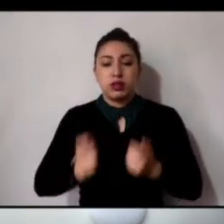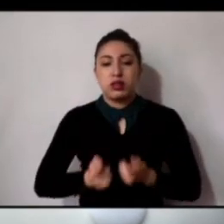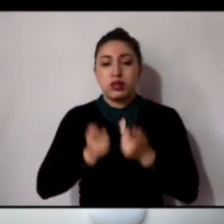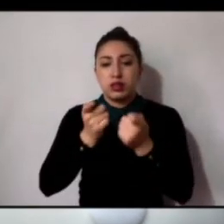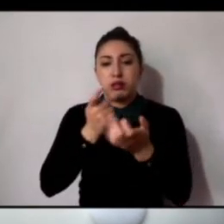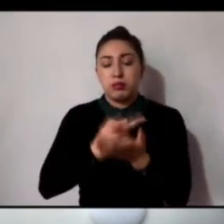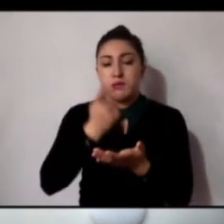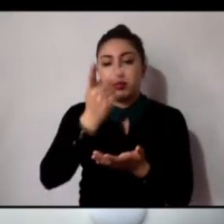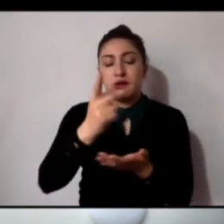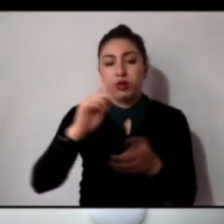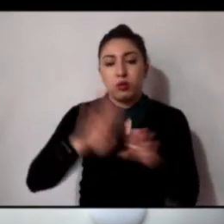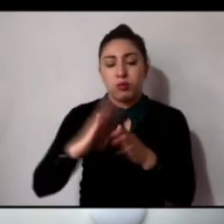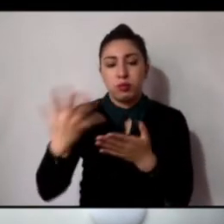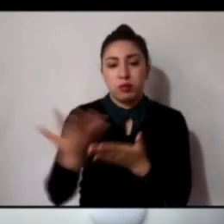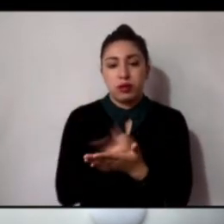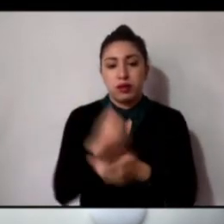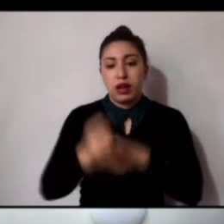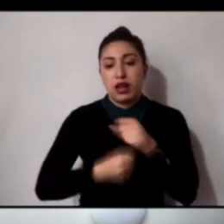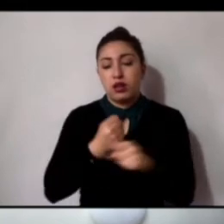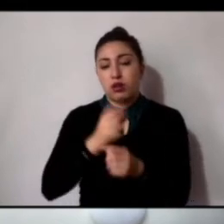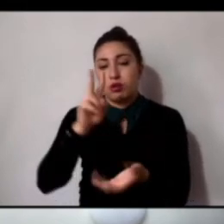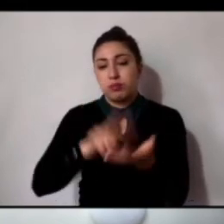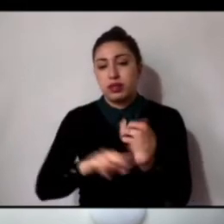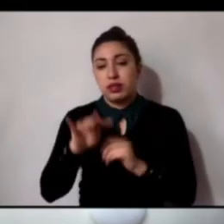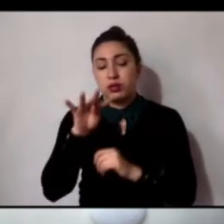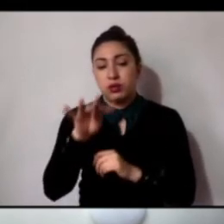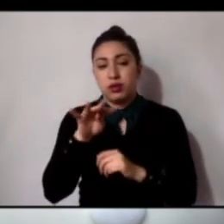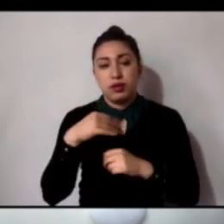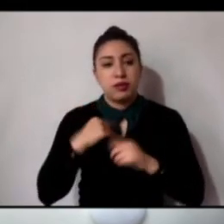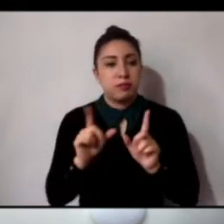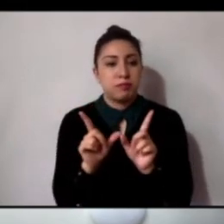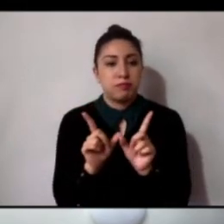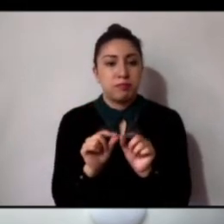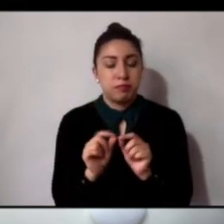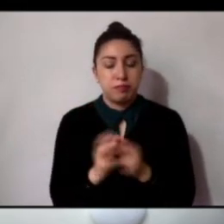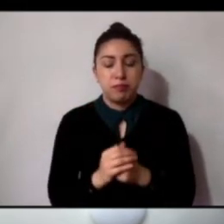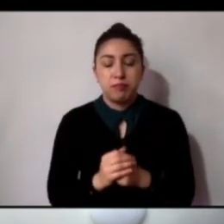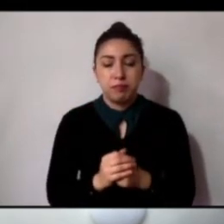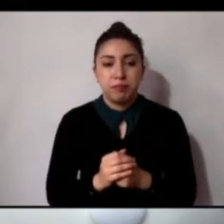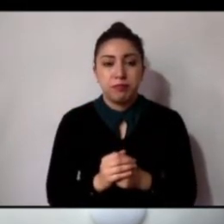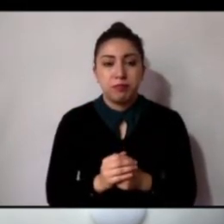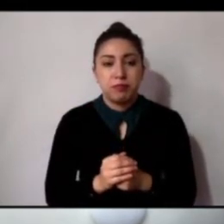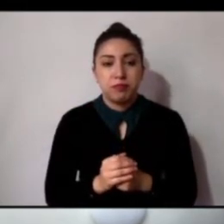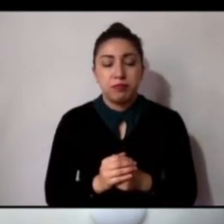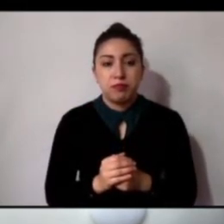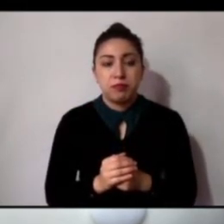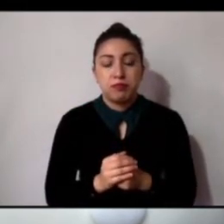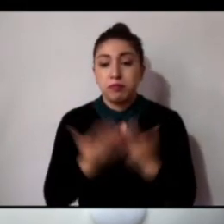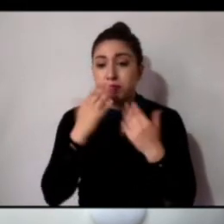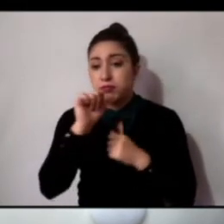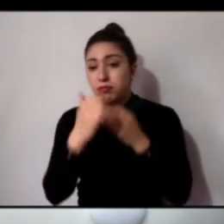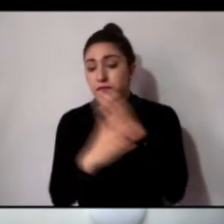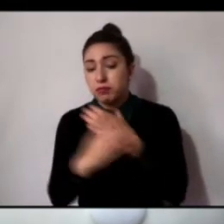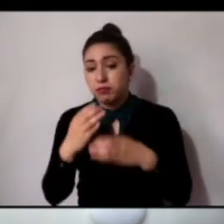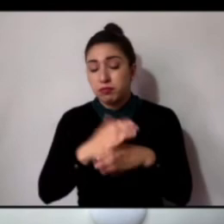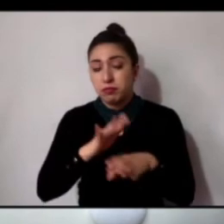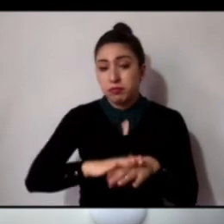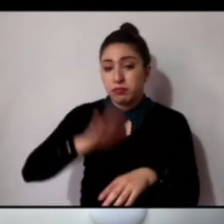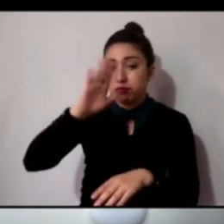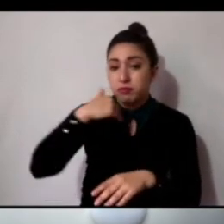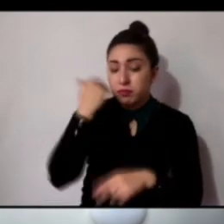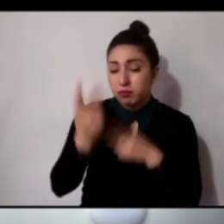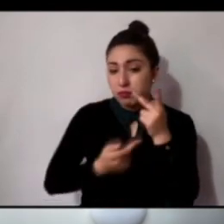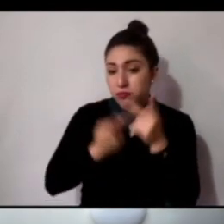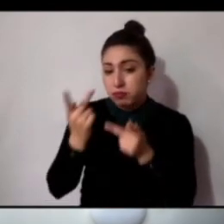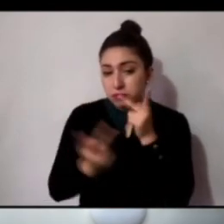juvenil 2019. ¿Es cuánto, diputado? No habiendo quien haga más uso de la